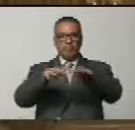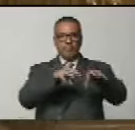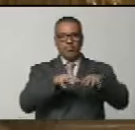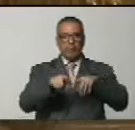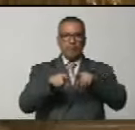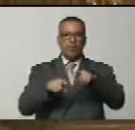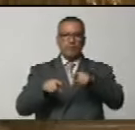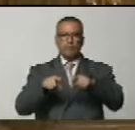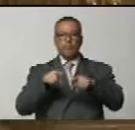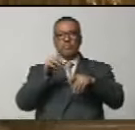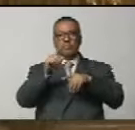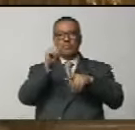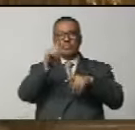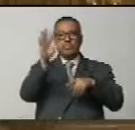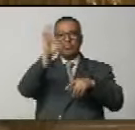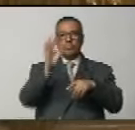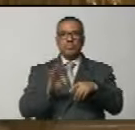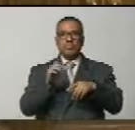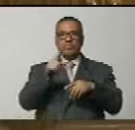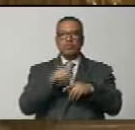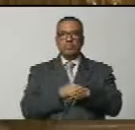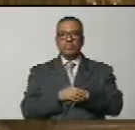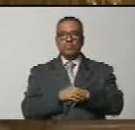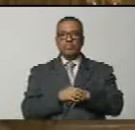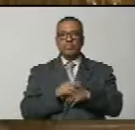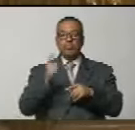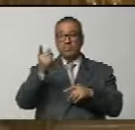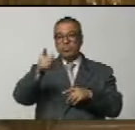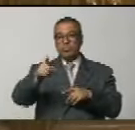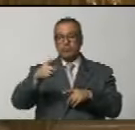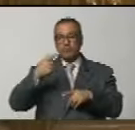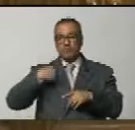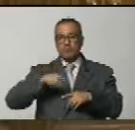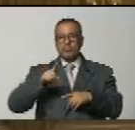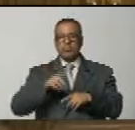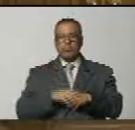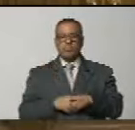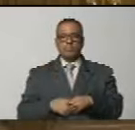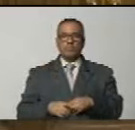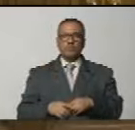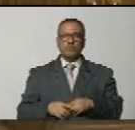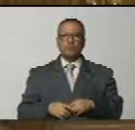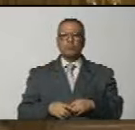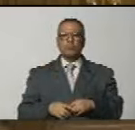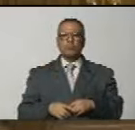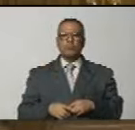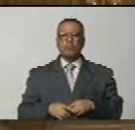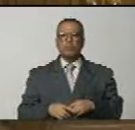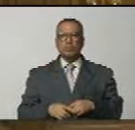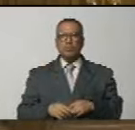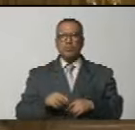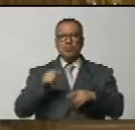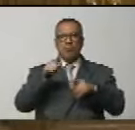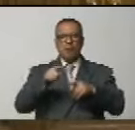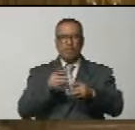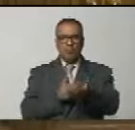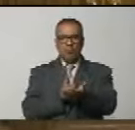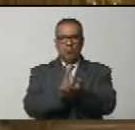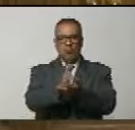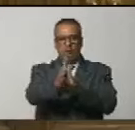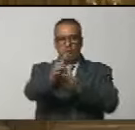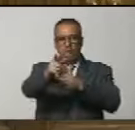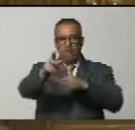rusas, porque ahí se trata de una federación. Tiene que ver con que esta conducción